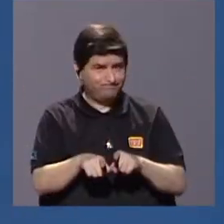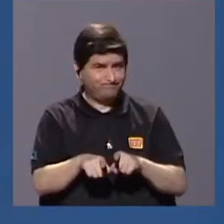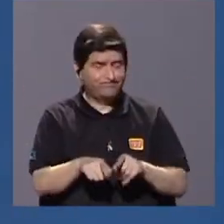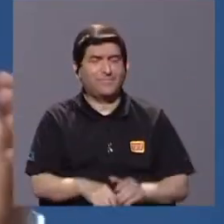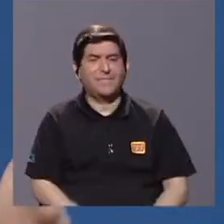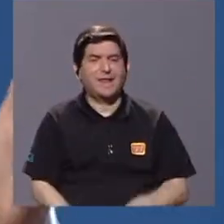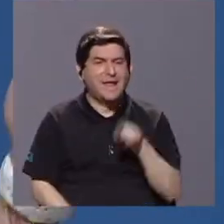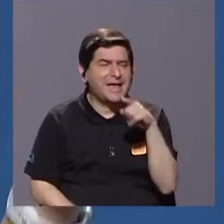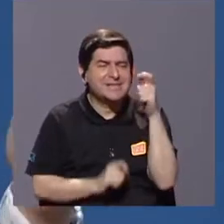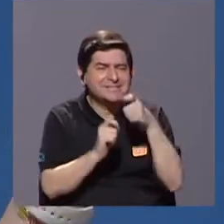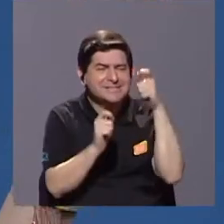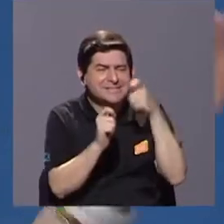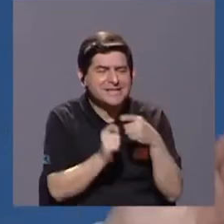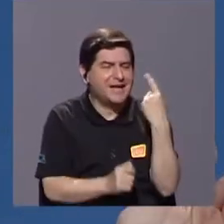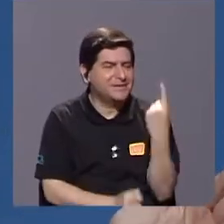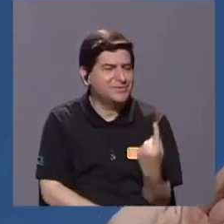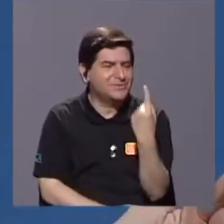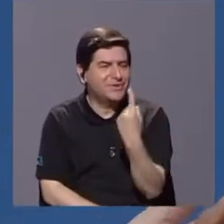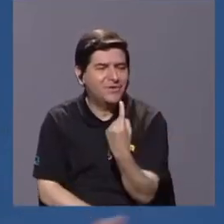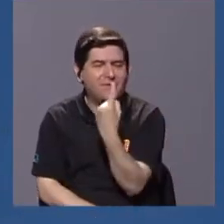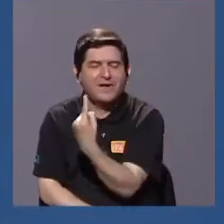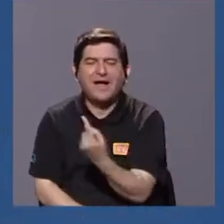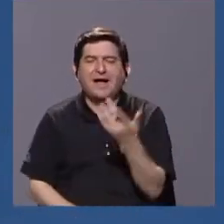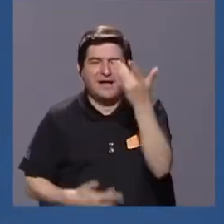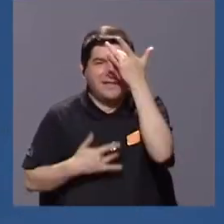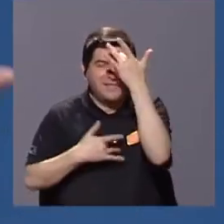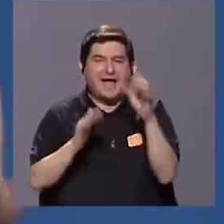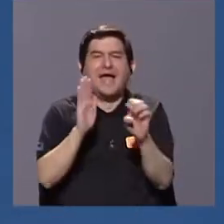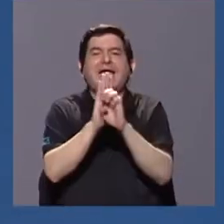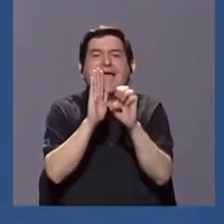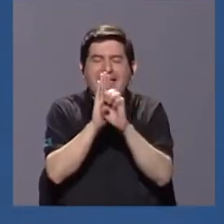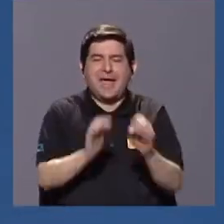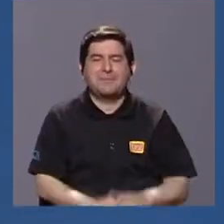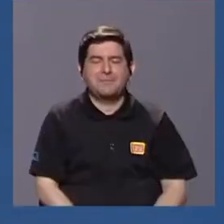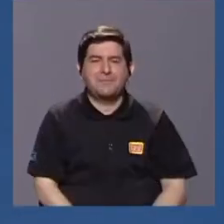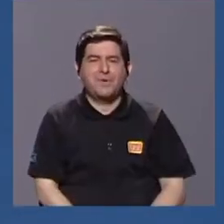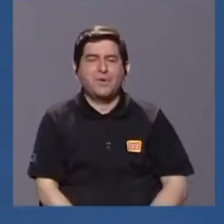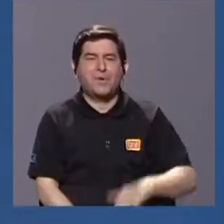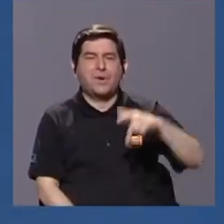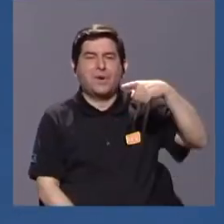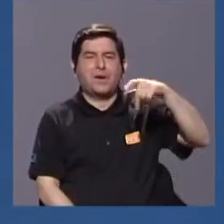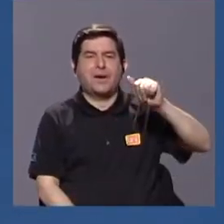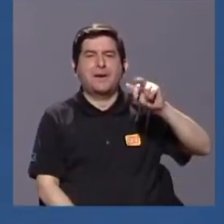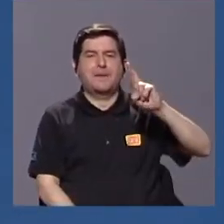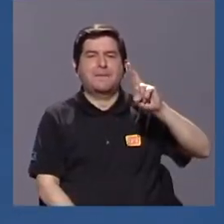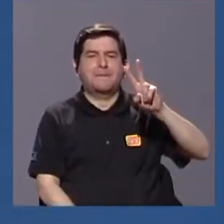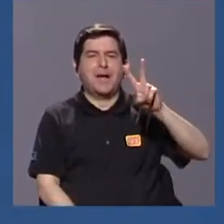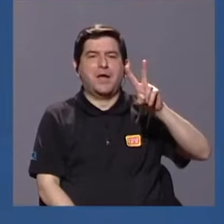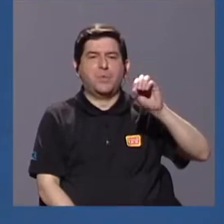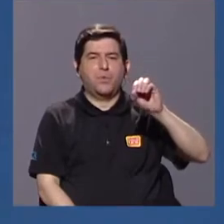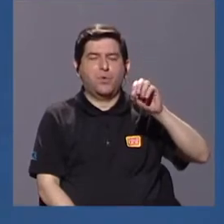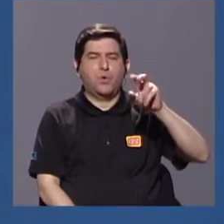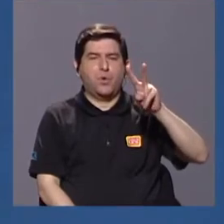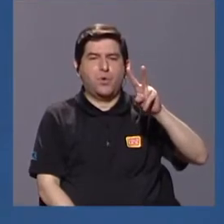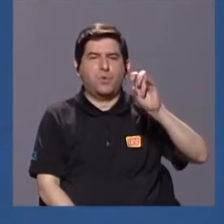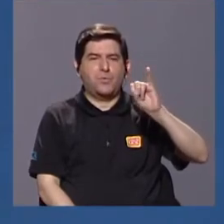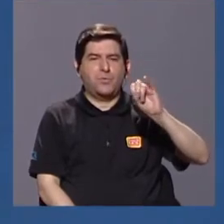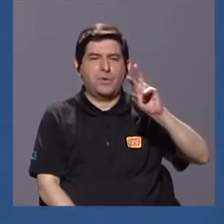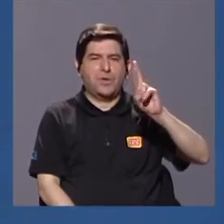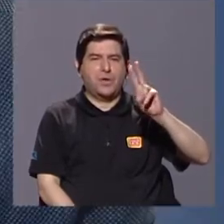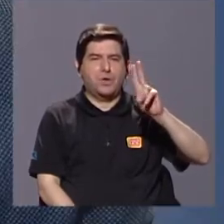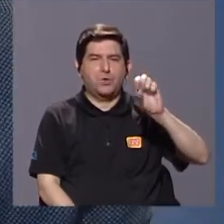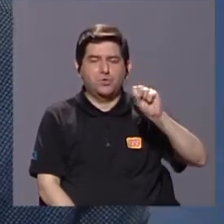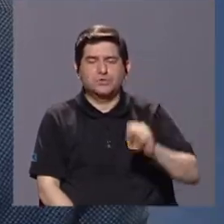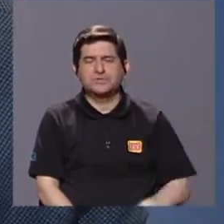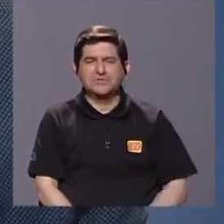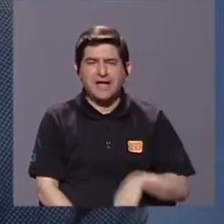es específico con cada una de las enfermedades. Tenemos ejemplos, por ejemplo, el parvovirus. El parvovirus es un virus que es muy común. Tenemos que hacer